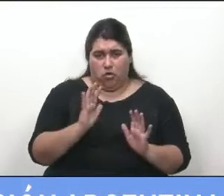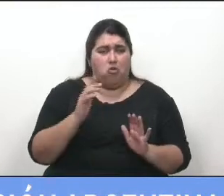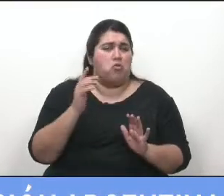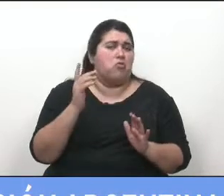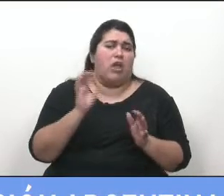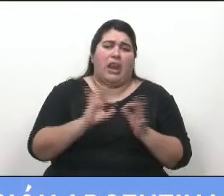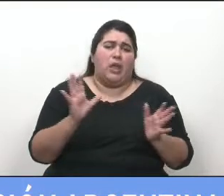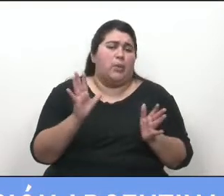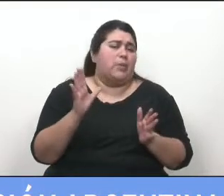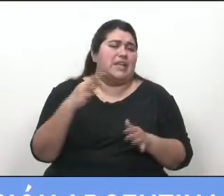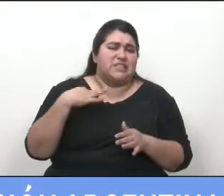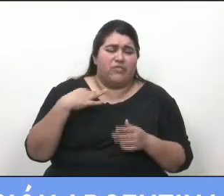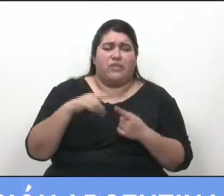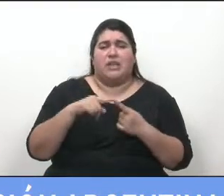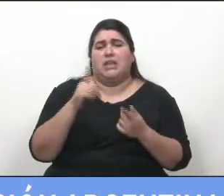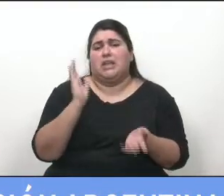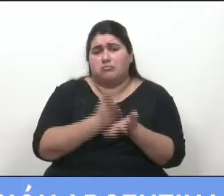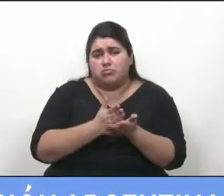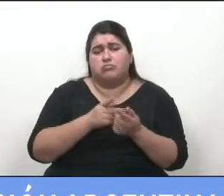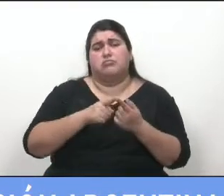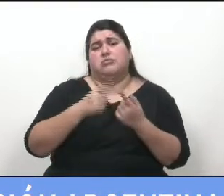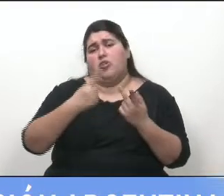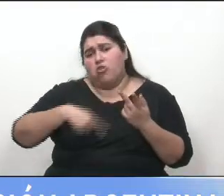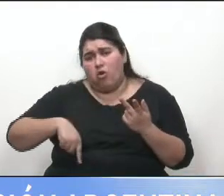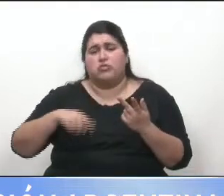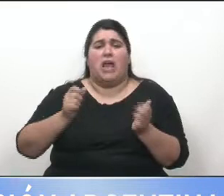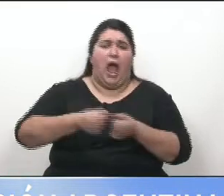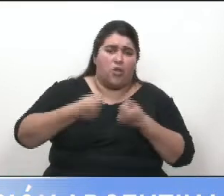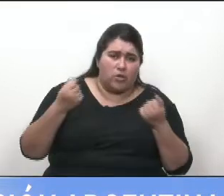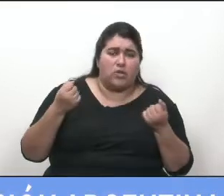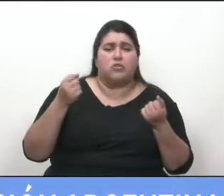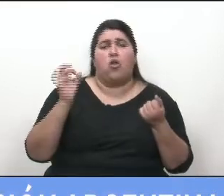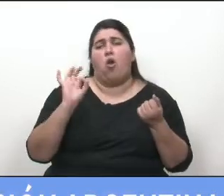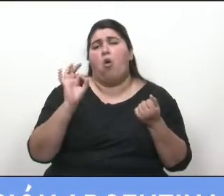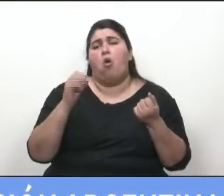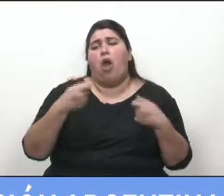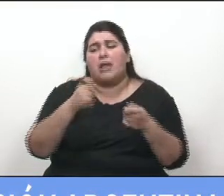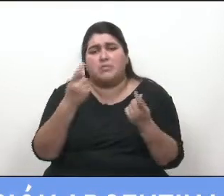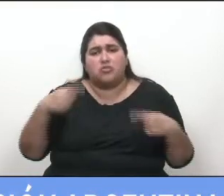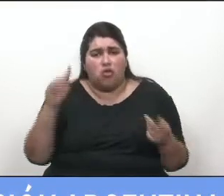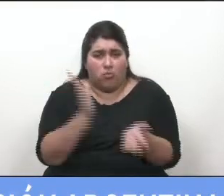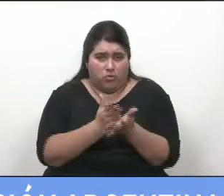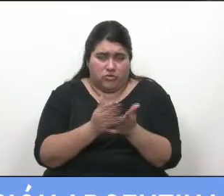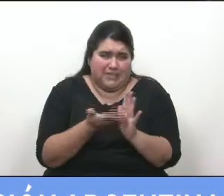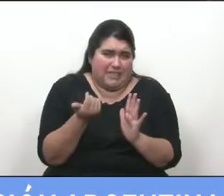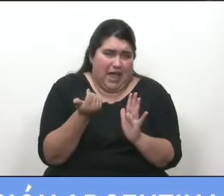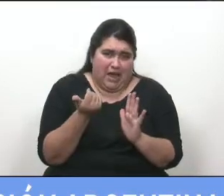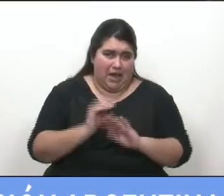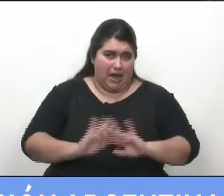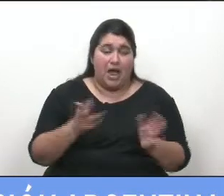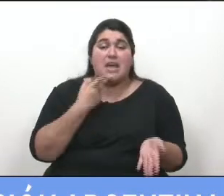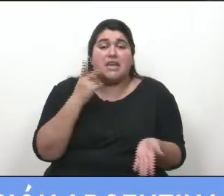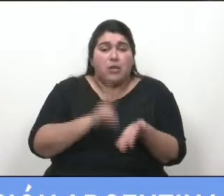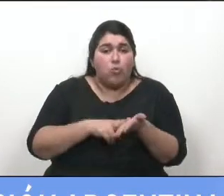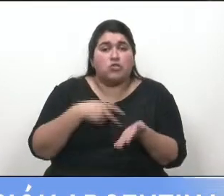comerciales, penal tributaria, cambiaria, aduanera y faltas administrativas, quedan eximidos de impuestos sin